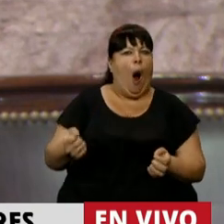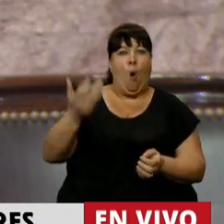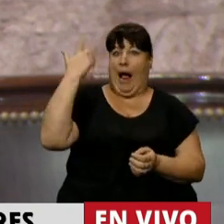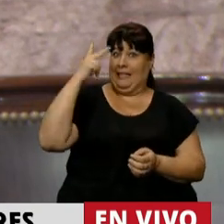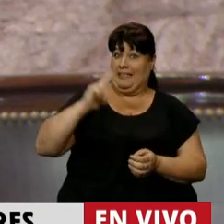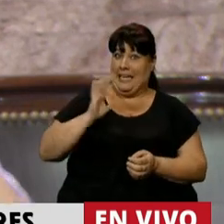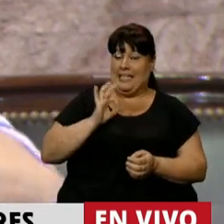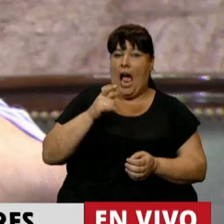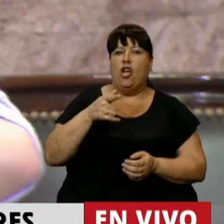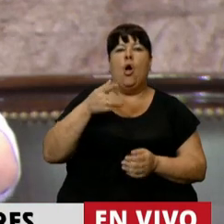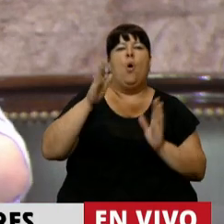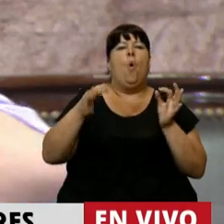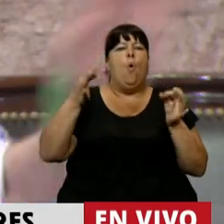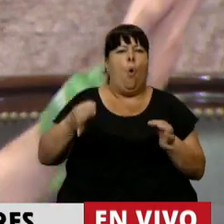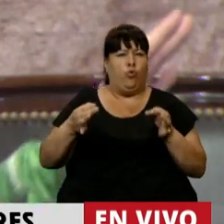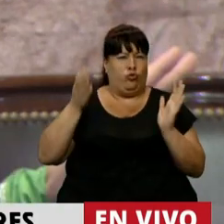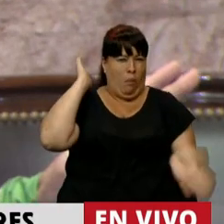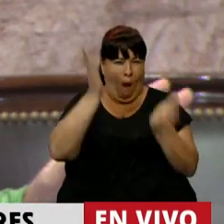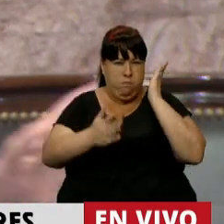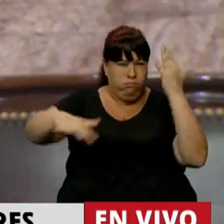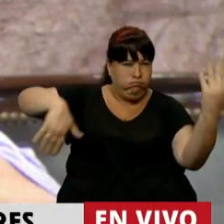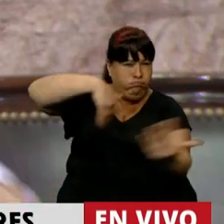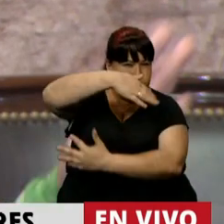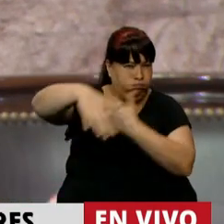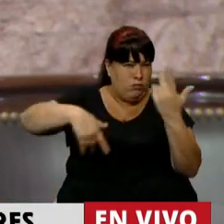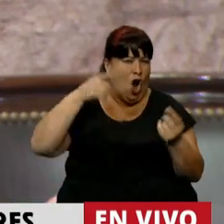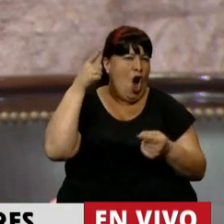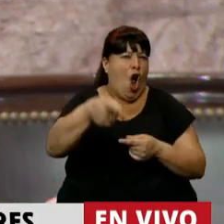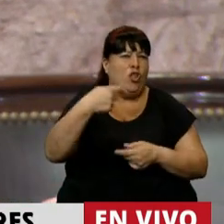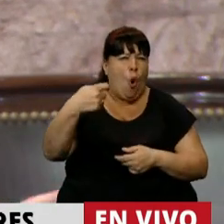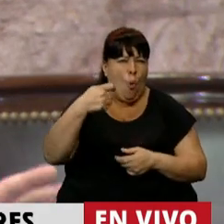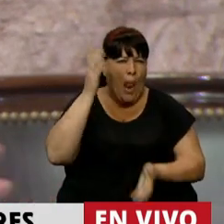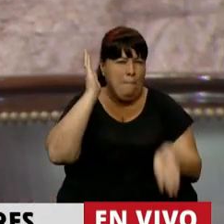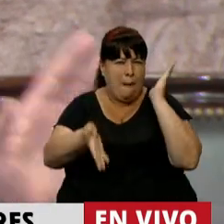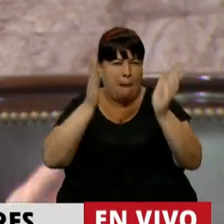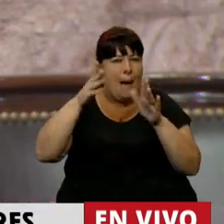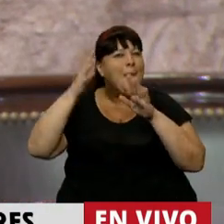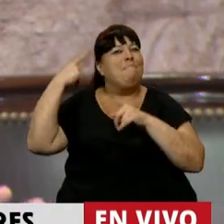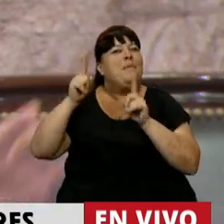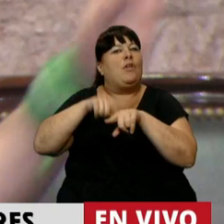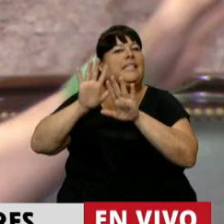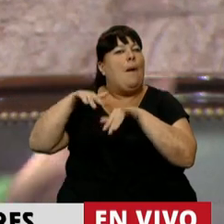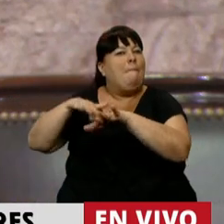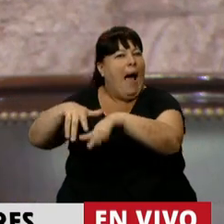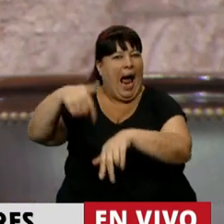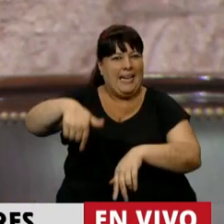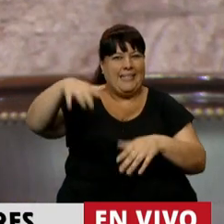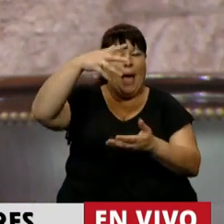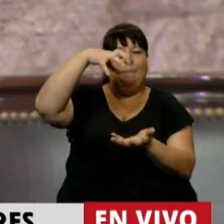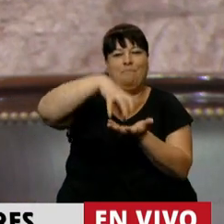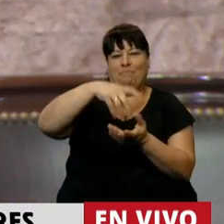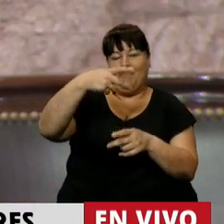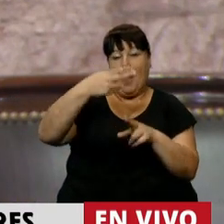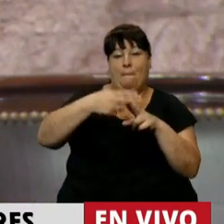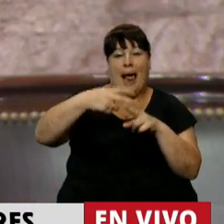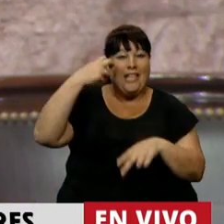3 años que fue en el marco de una brutal represión que desataron contra miles y miles que se movilizaron aquí en la plaza de los dos